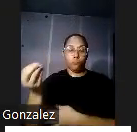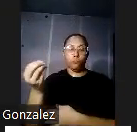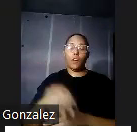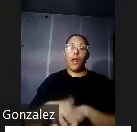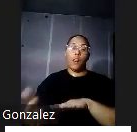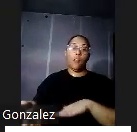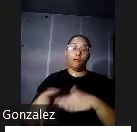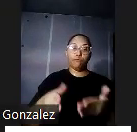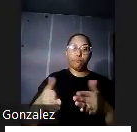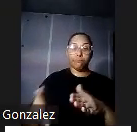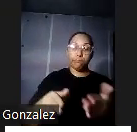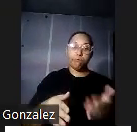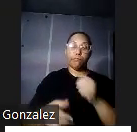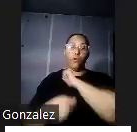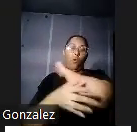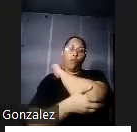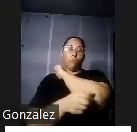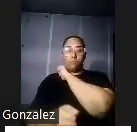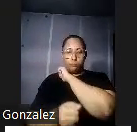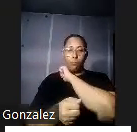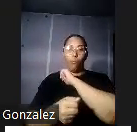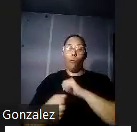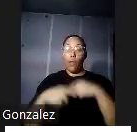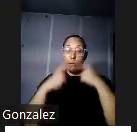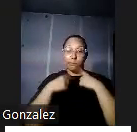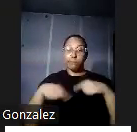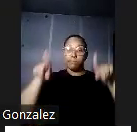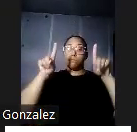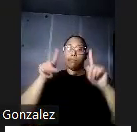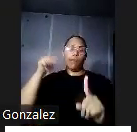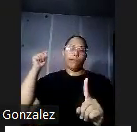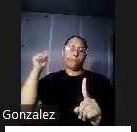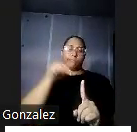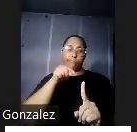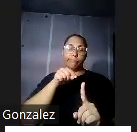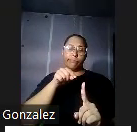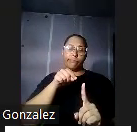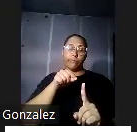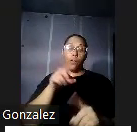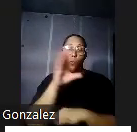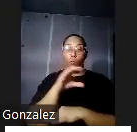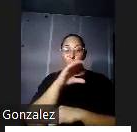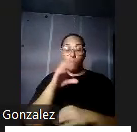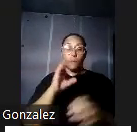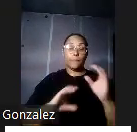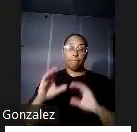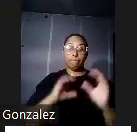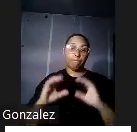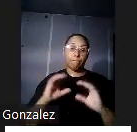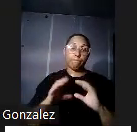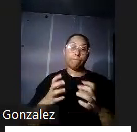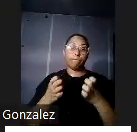pobres de la población campesina alcanzó ese objetivo tanto a través de su búsqueda científica como a través de sus esfuerzos